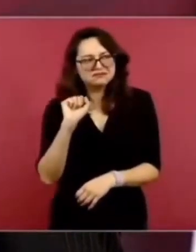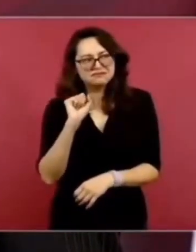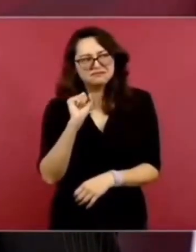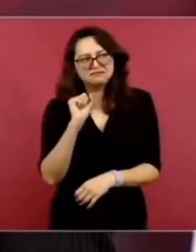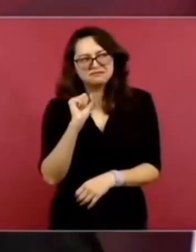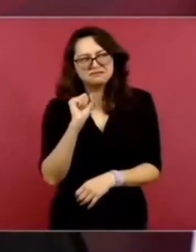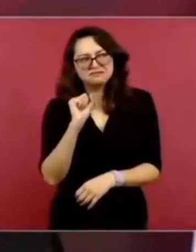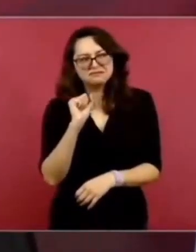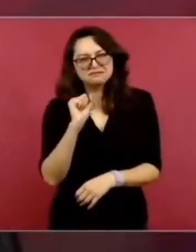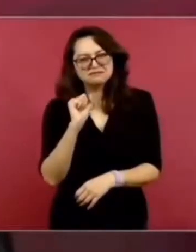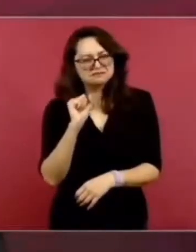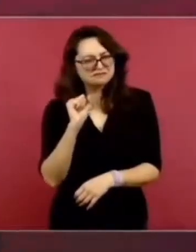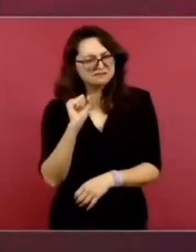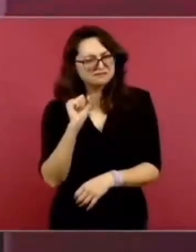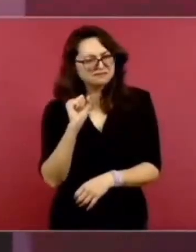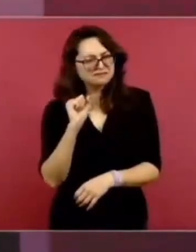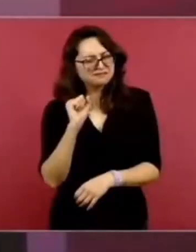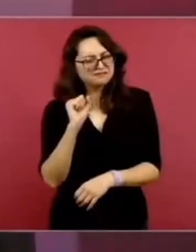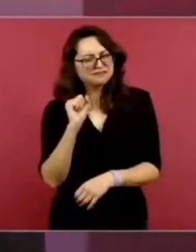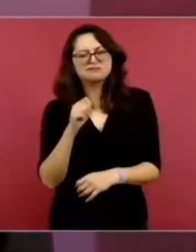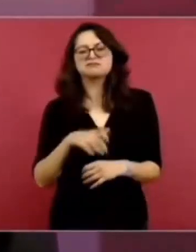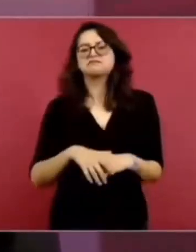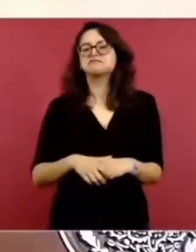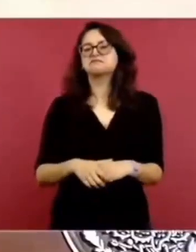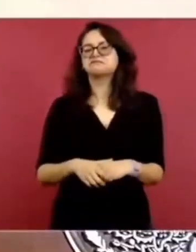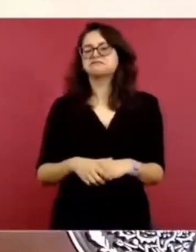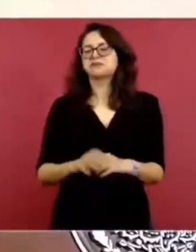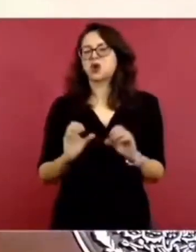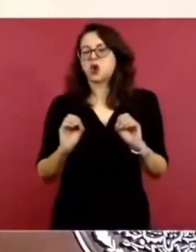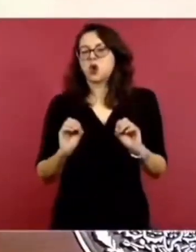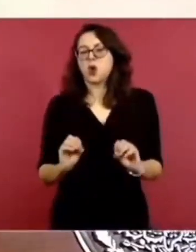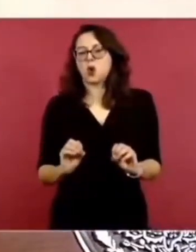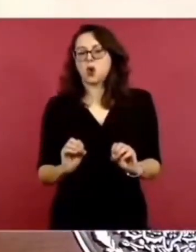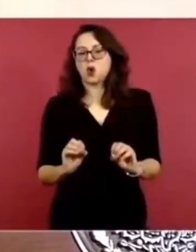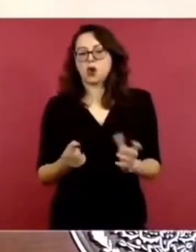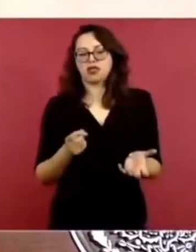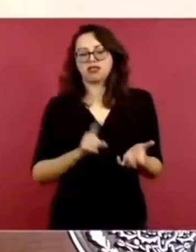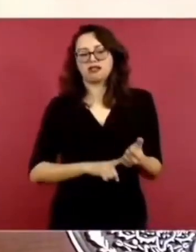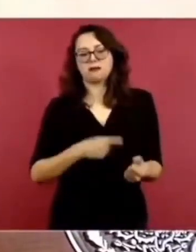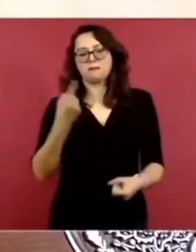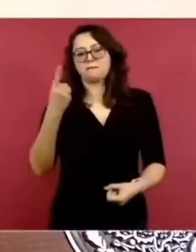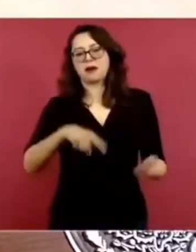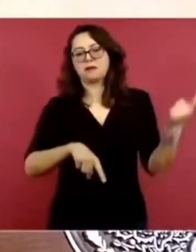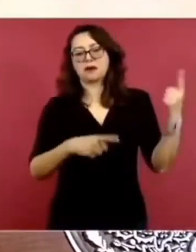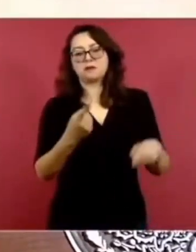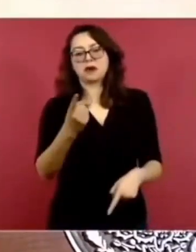¿O es porque reciben consigna